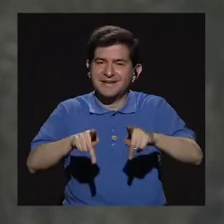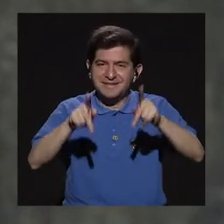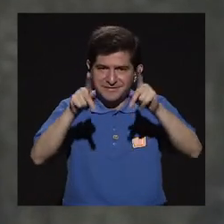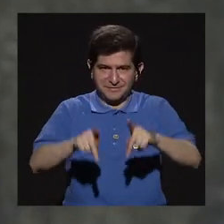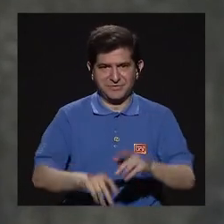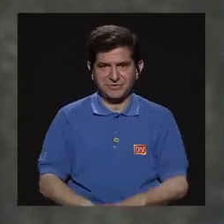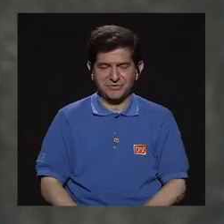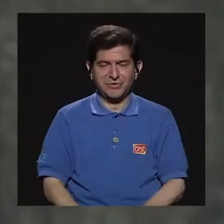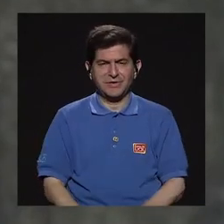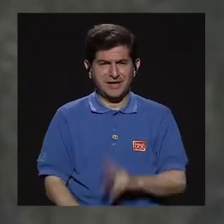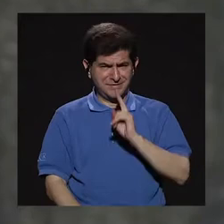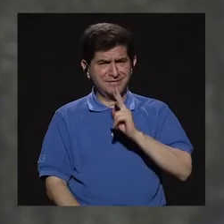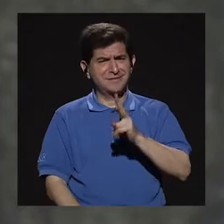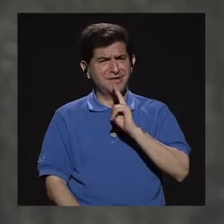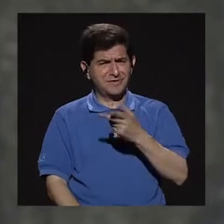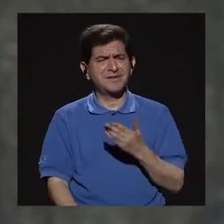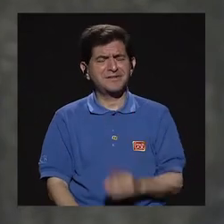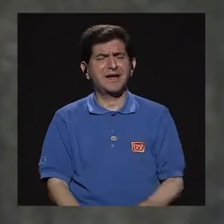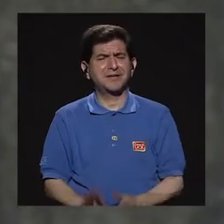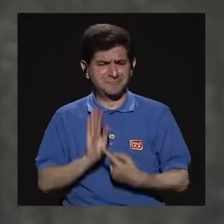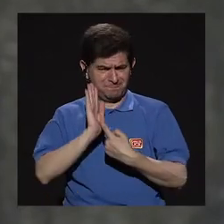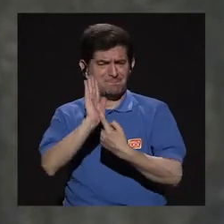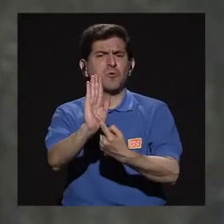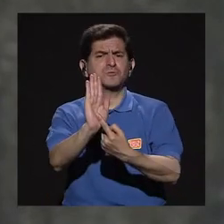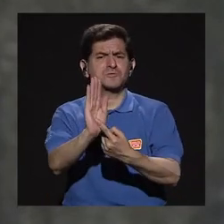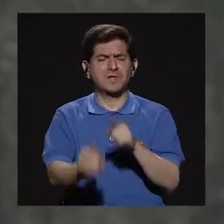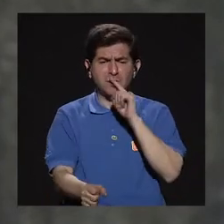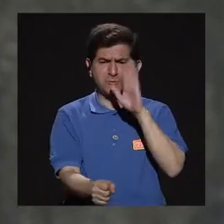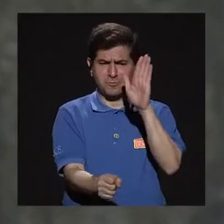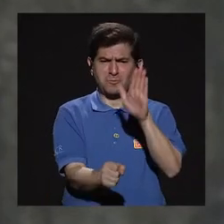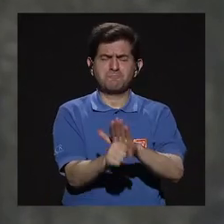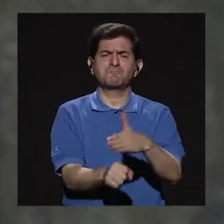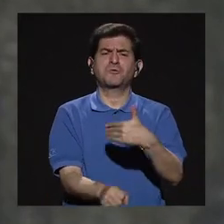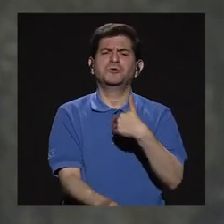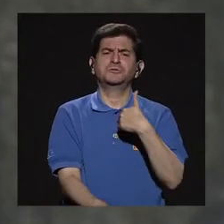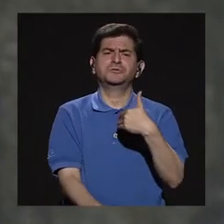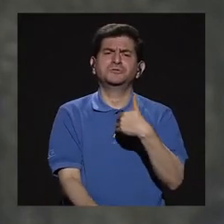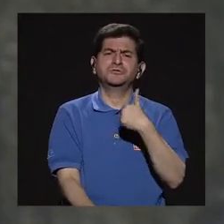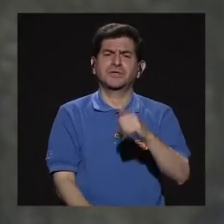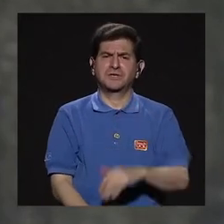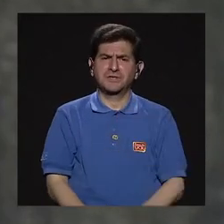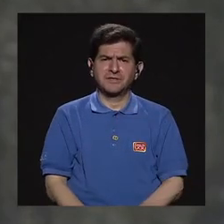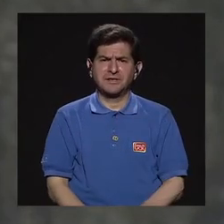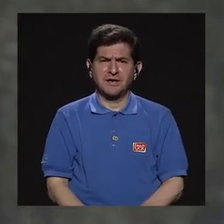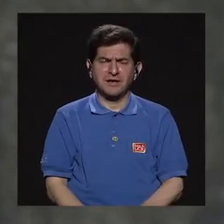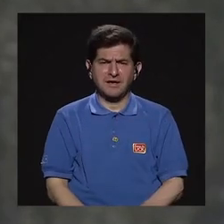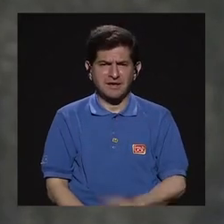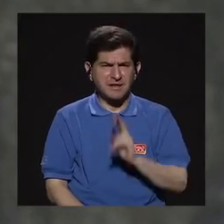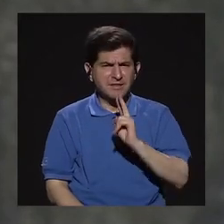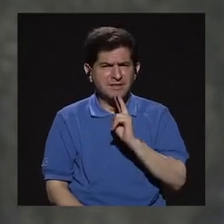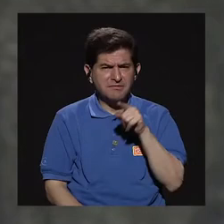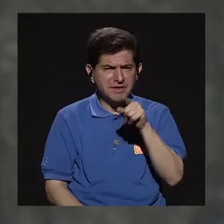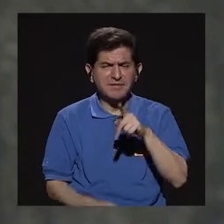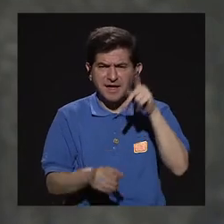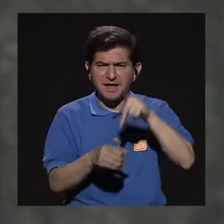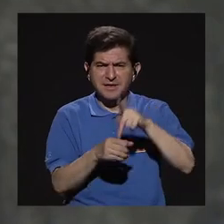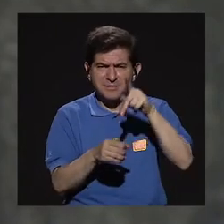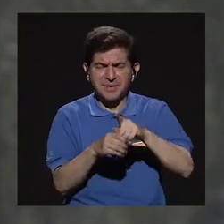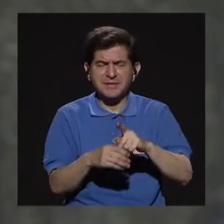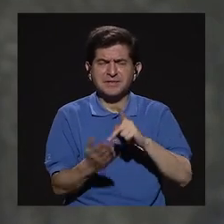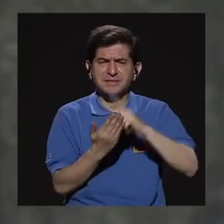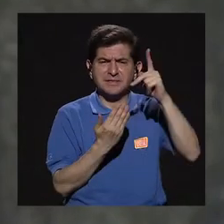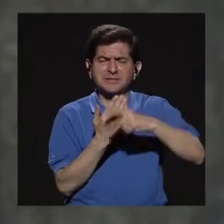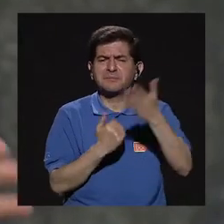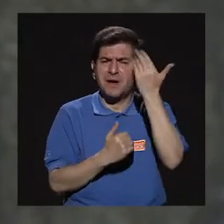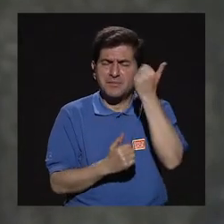gente que realmente demuestre que se va a comprometer por qué es que realmente quiere estar en el programa. Porque